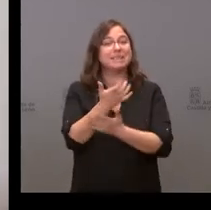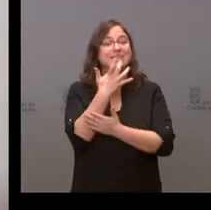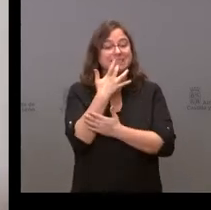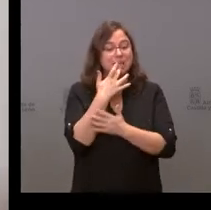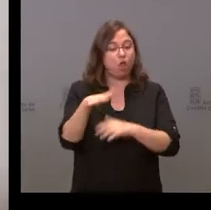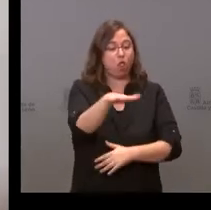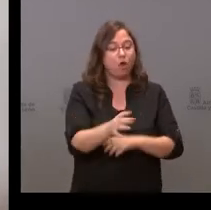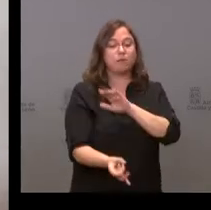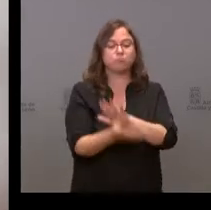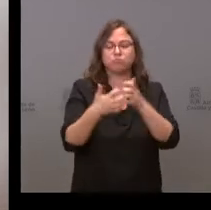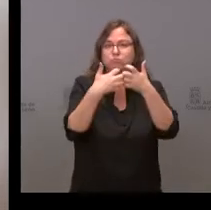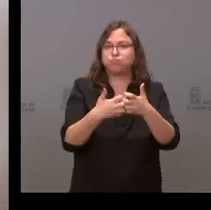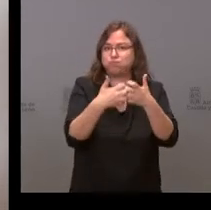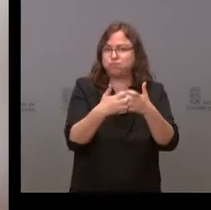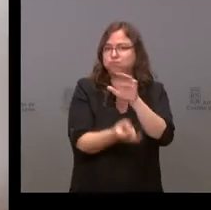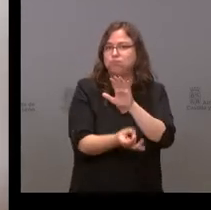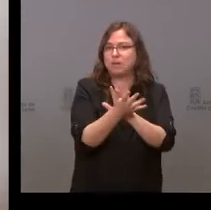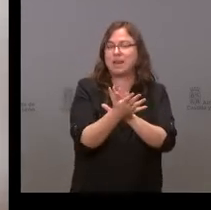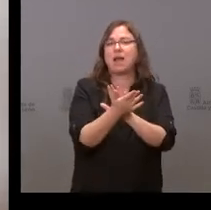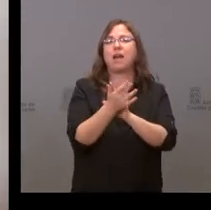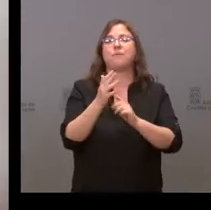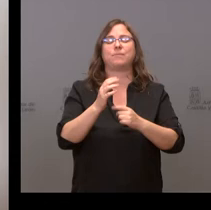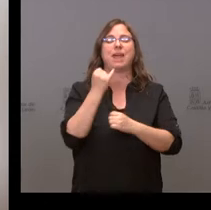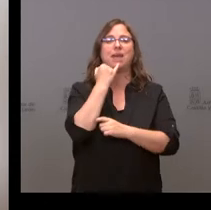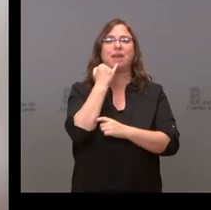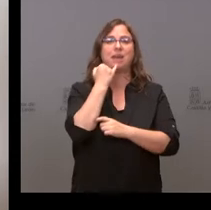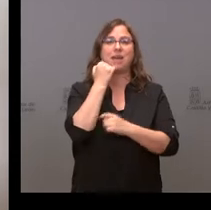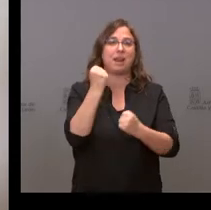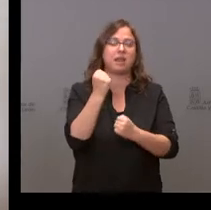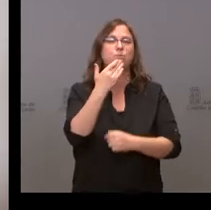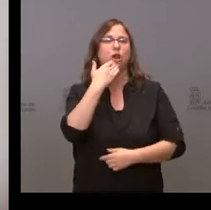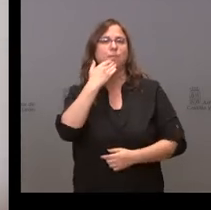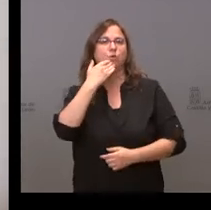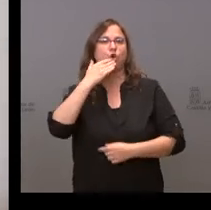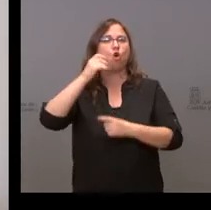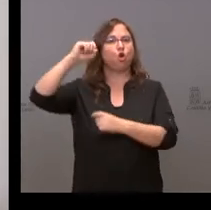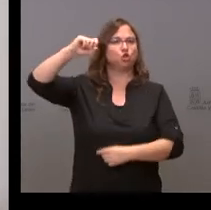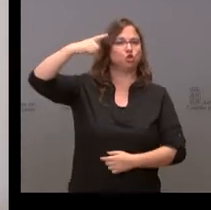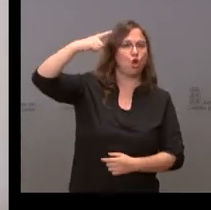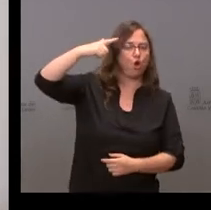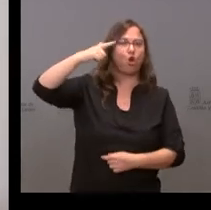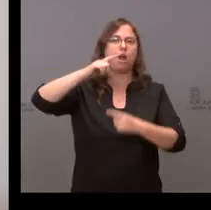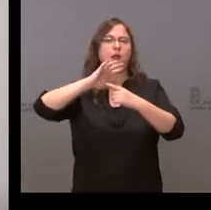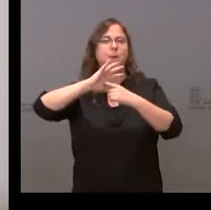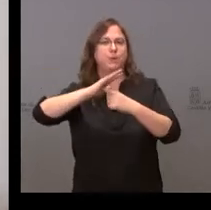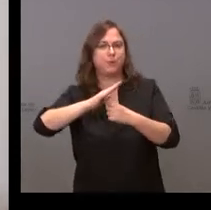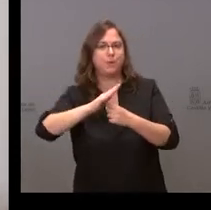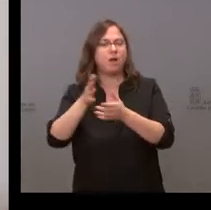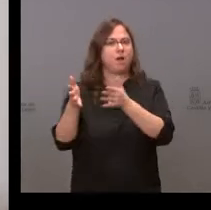por efecto del sol, del agua, del aire, pues que tengan en la tarifa eléctrica